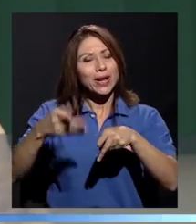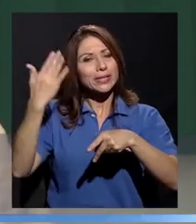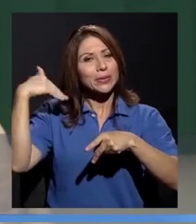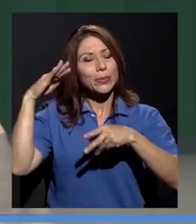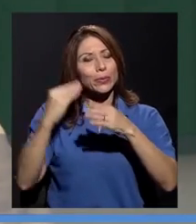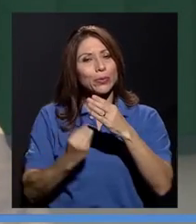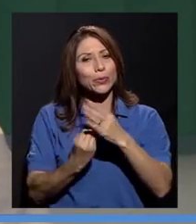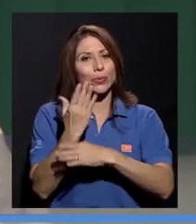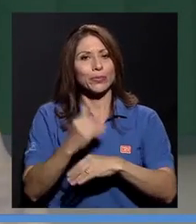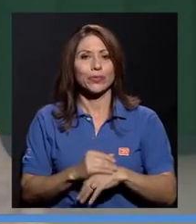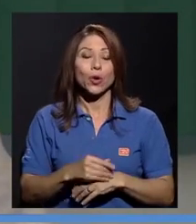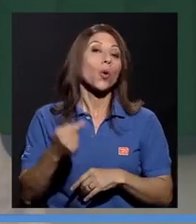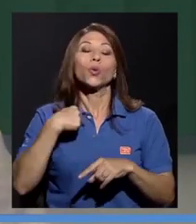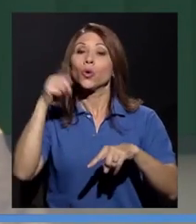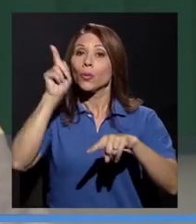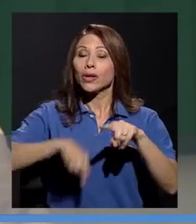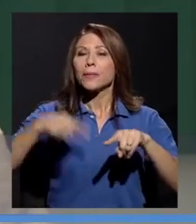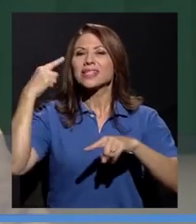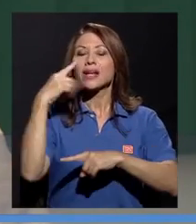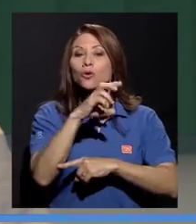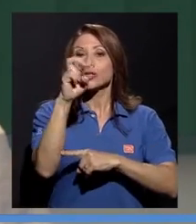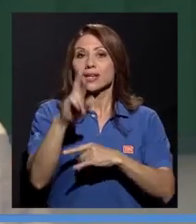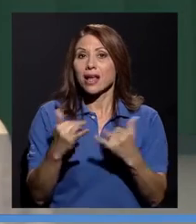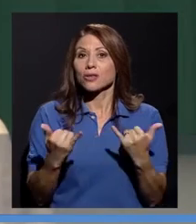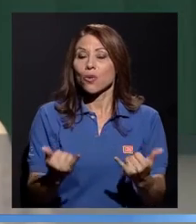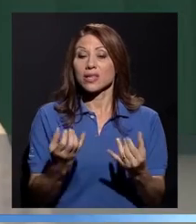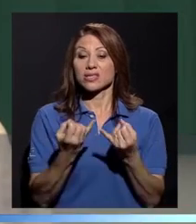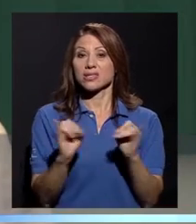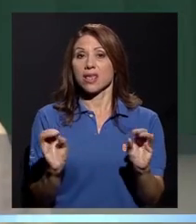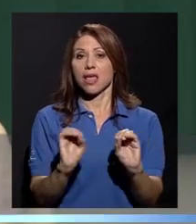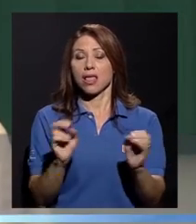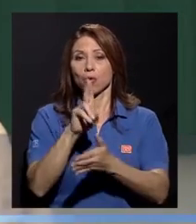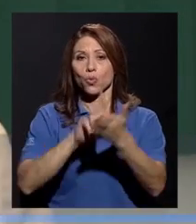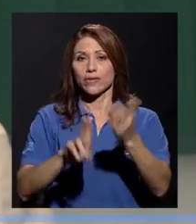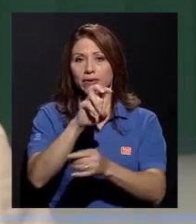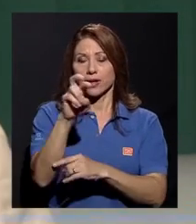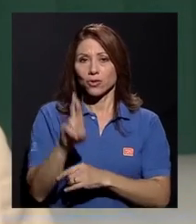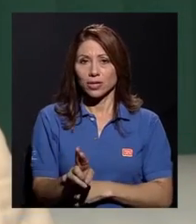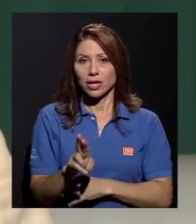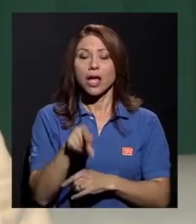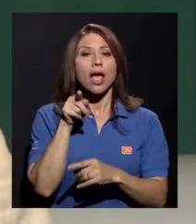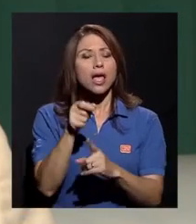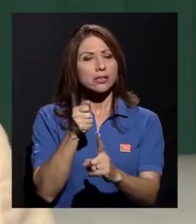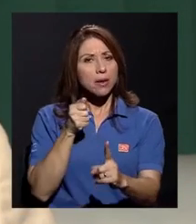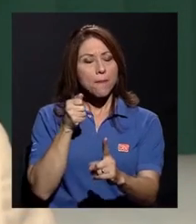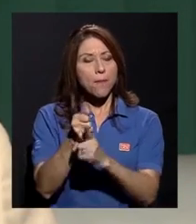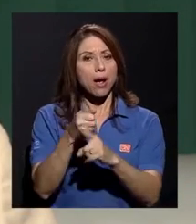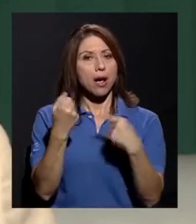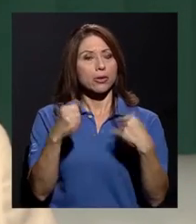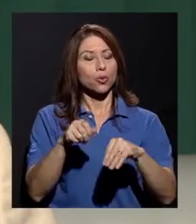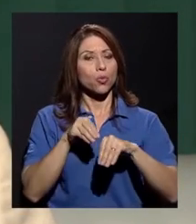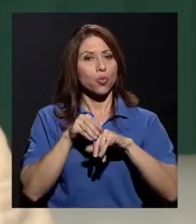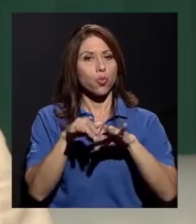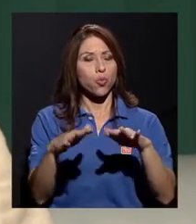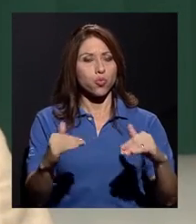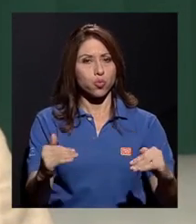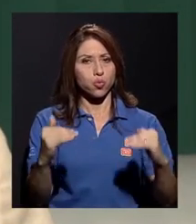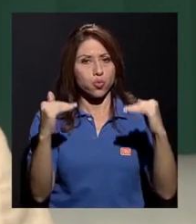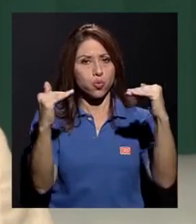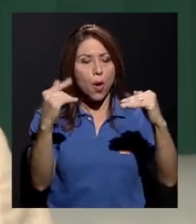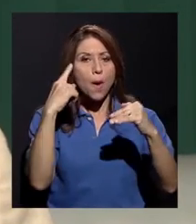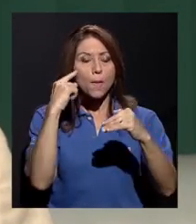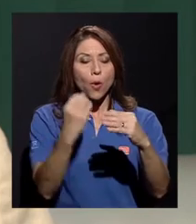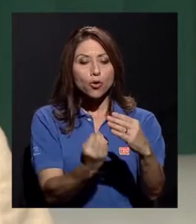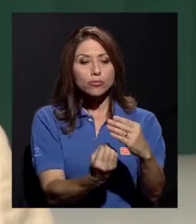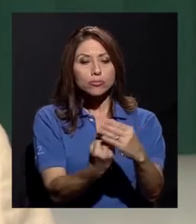sin la Universidad de Costa Rica. Y ese impacto, digamos, se magnifica aún más por la creación de los